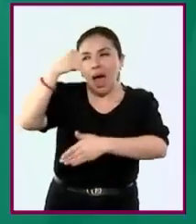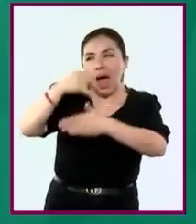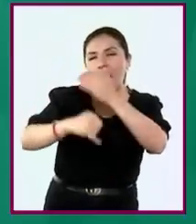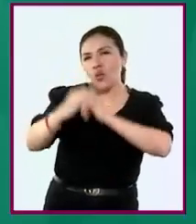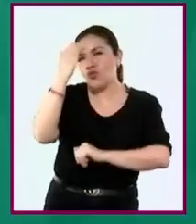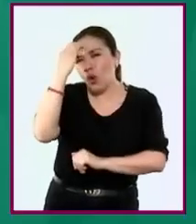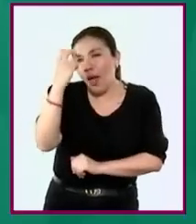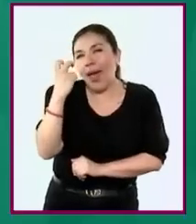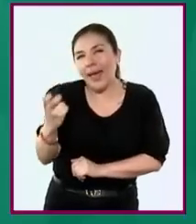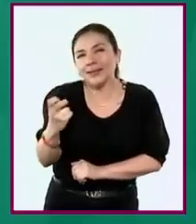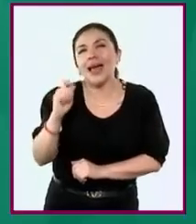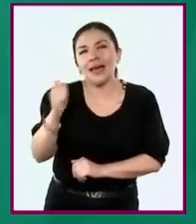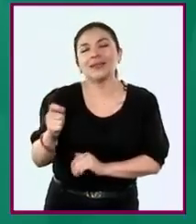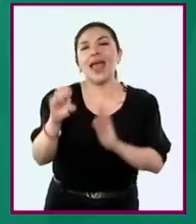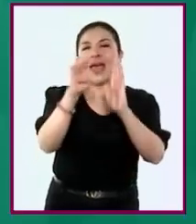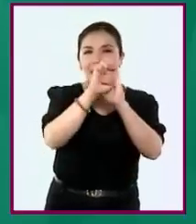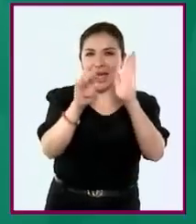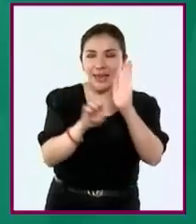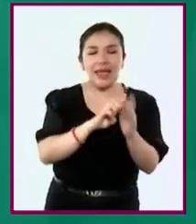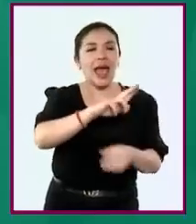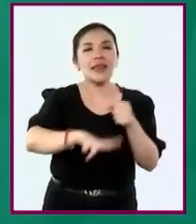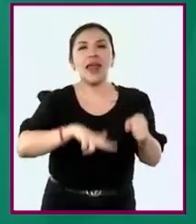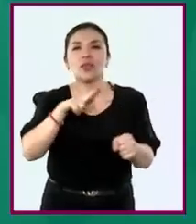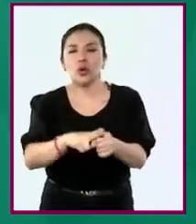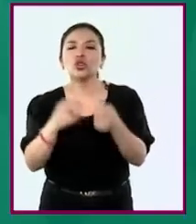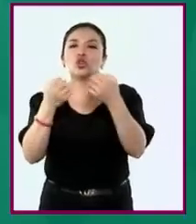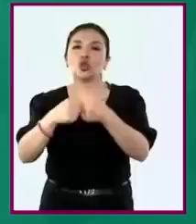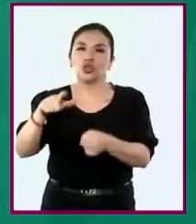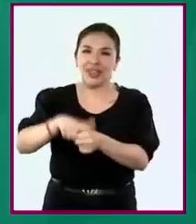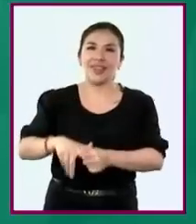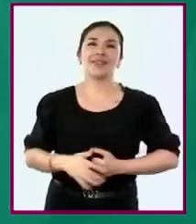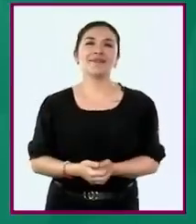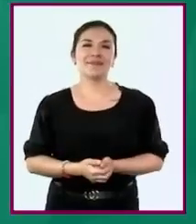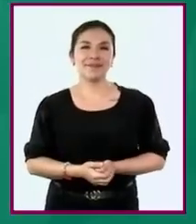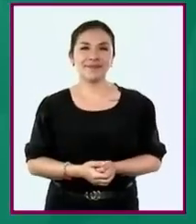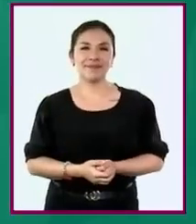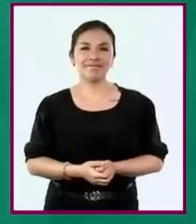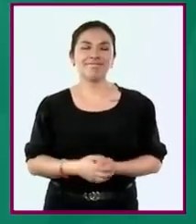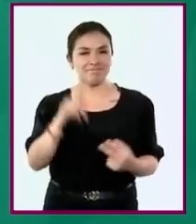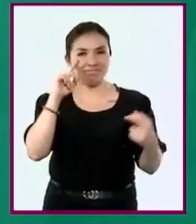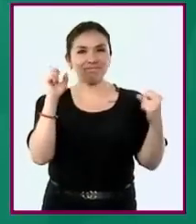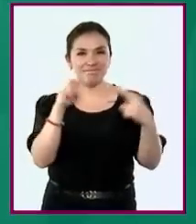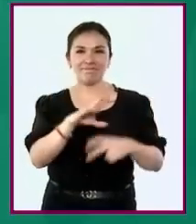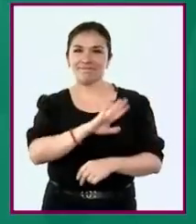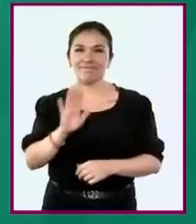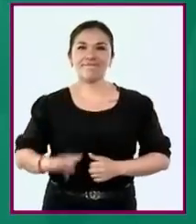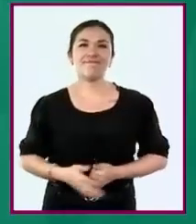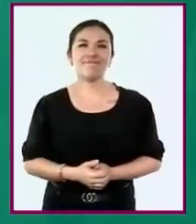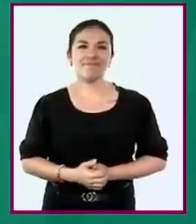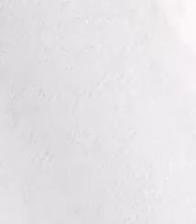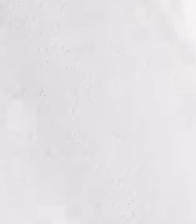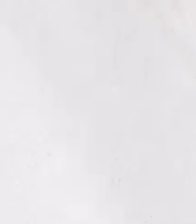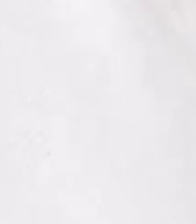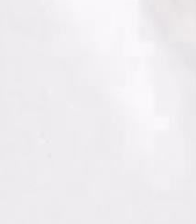conocer más del campo formativo ética, naturaleza y sociedades. Hasta pronto.